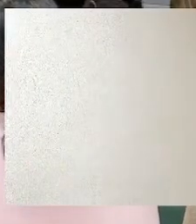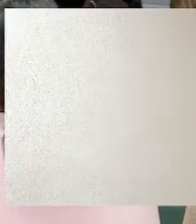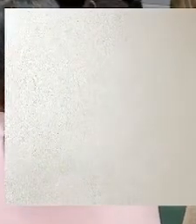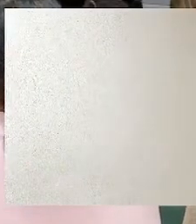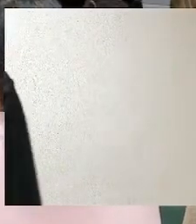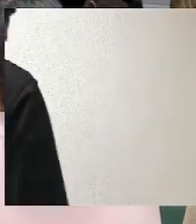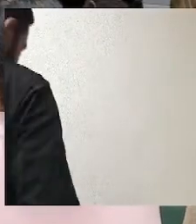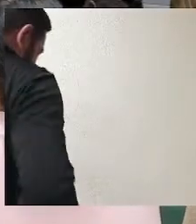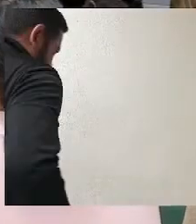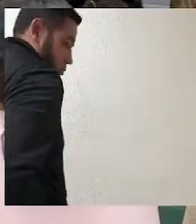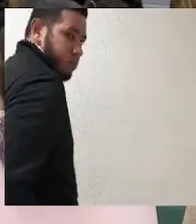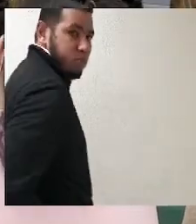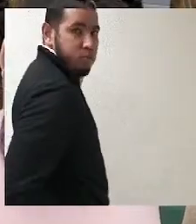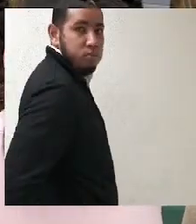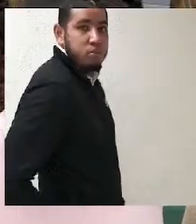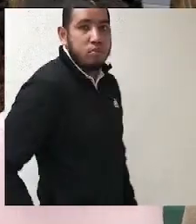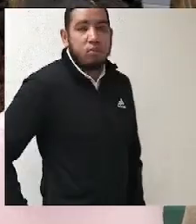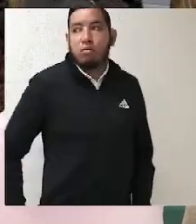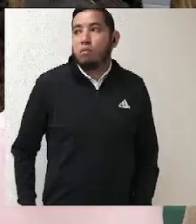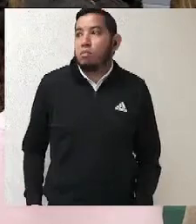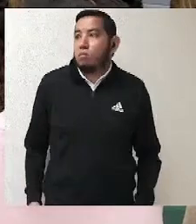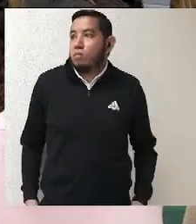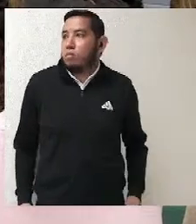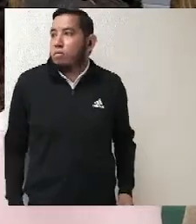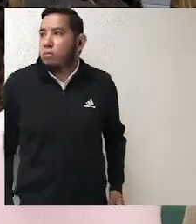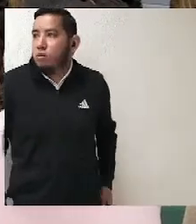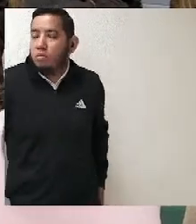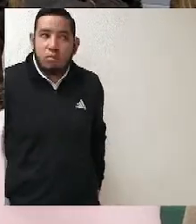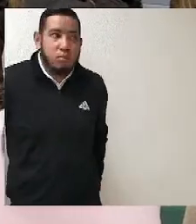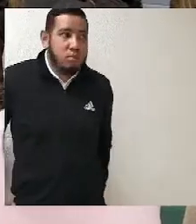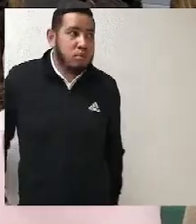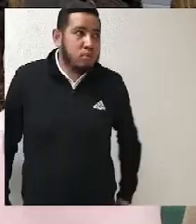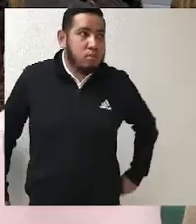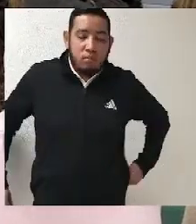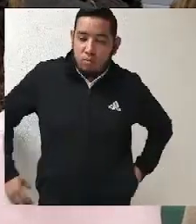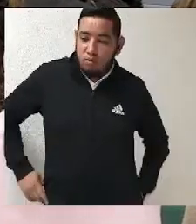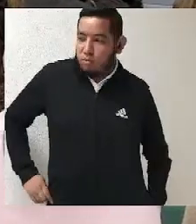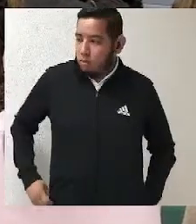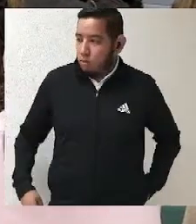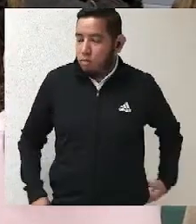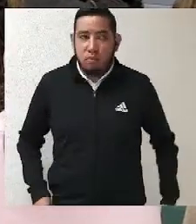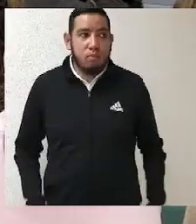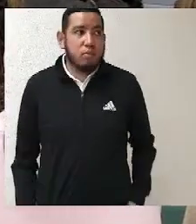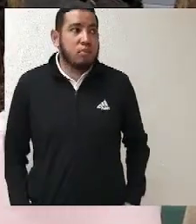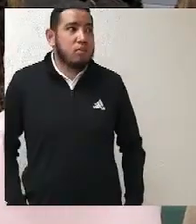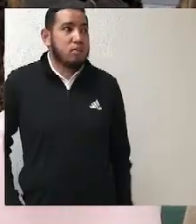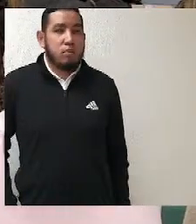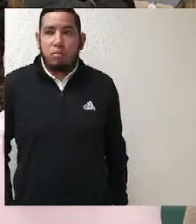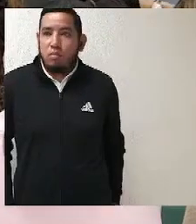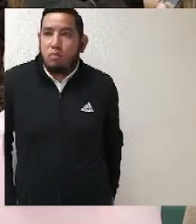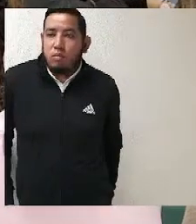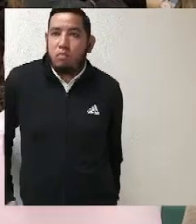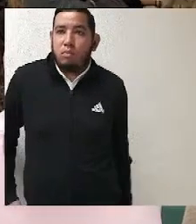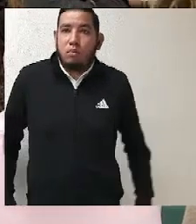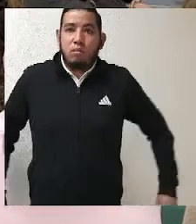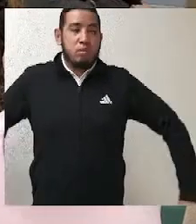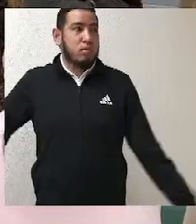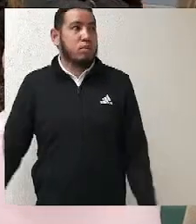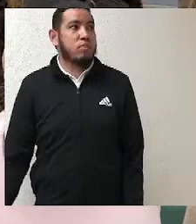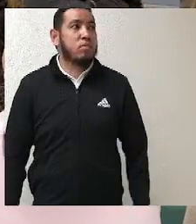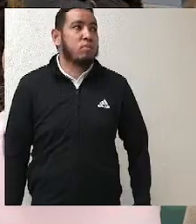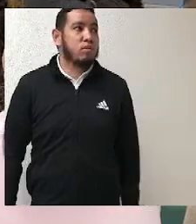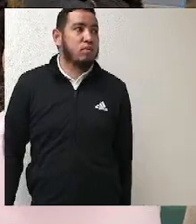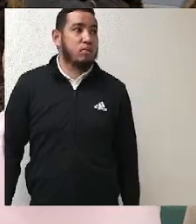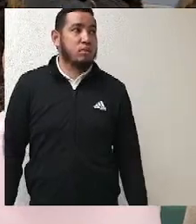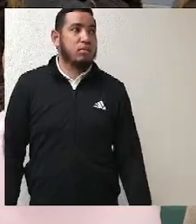tuvo una ventaja indebida, porque por ahí de diciembre la nombraron coordinadora de los comités defensores de la